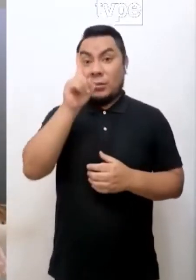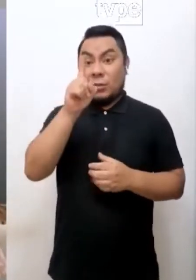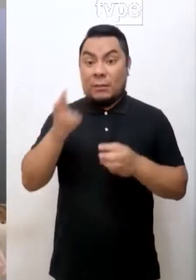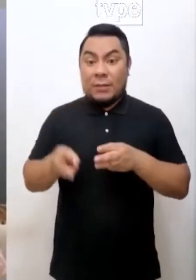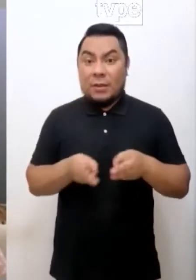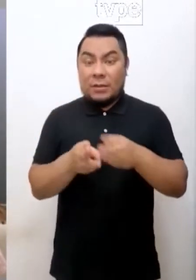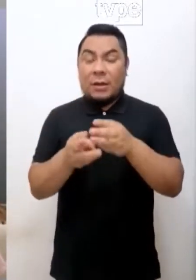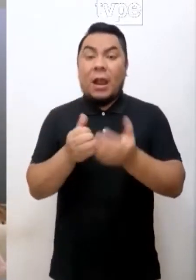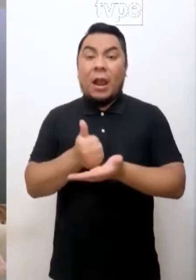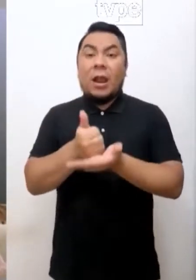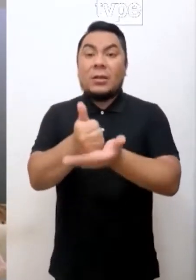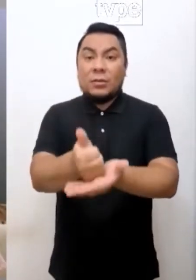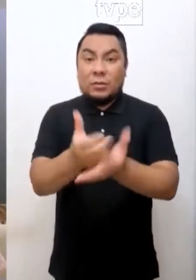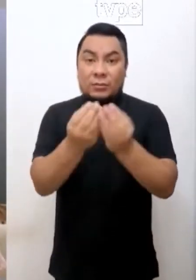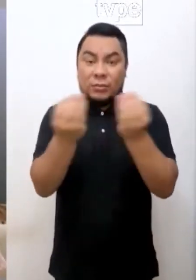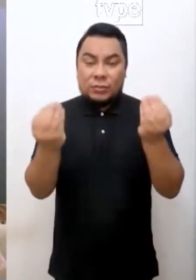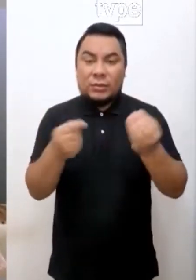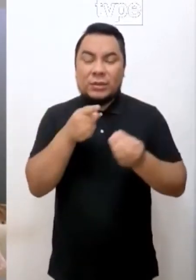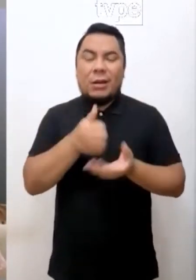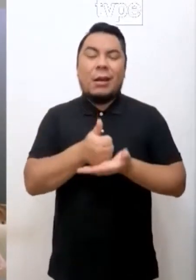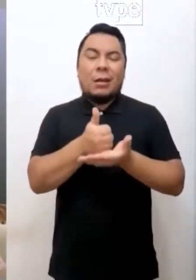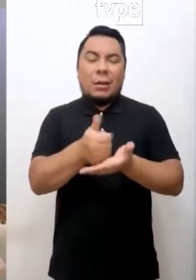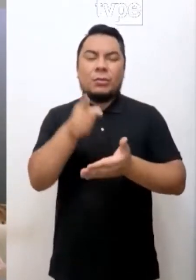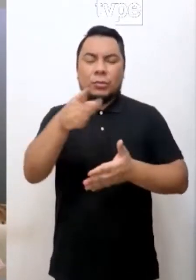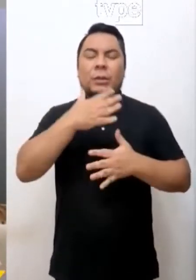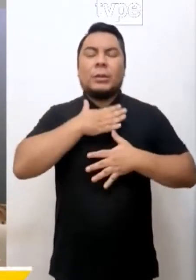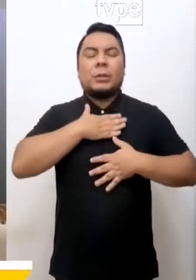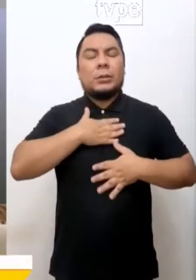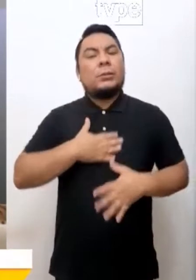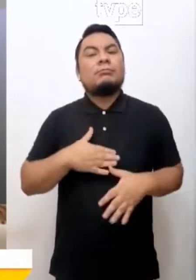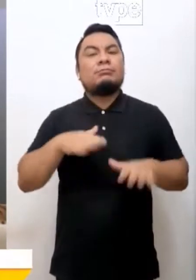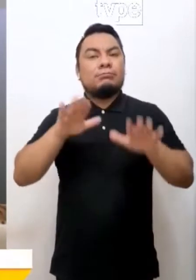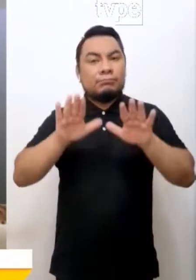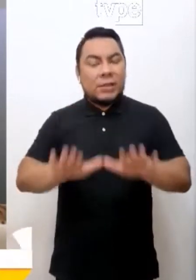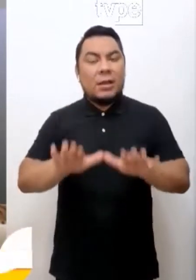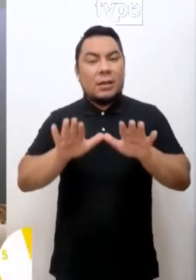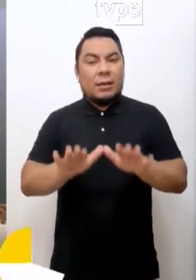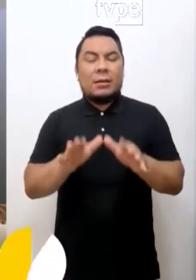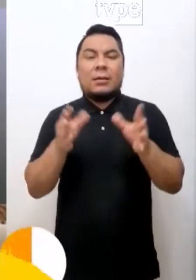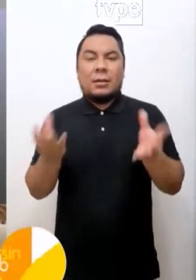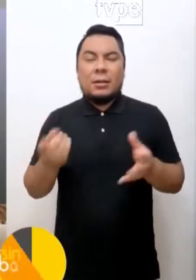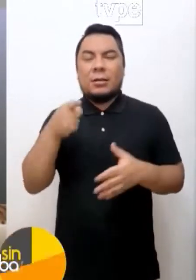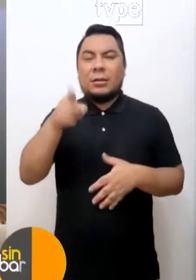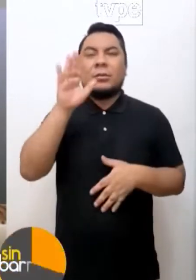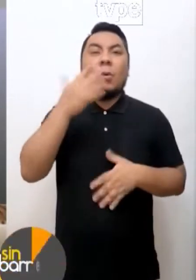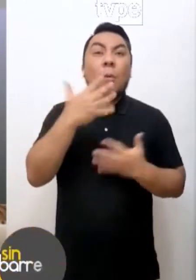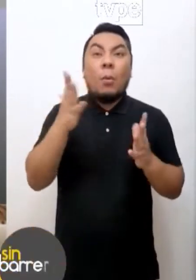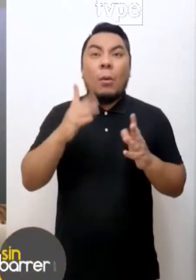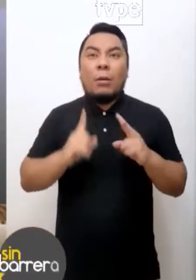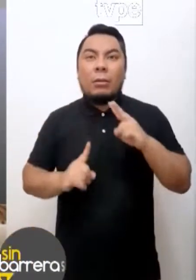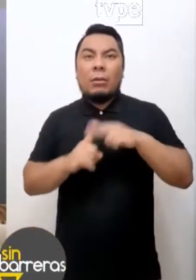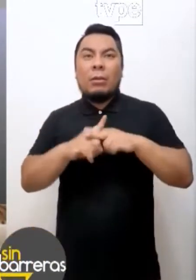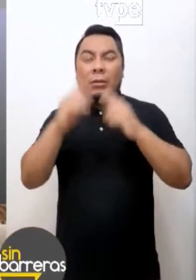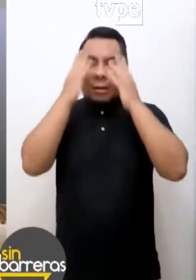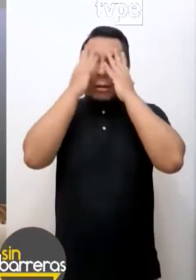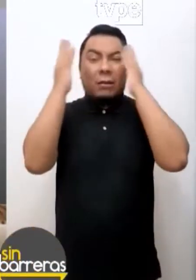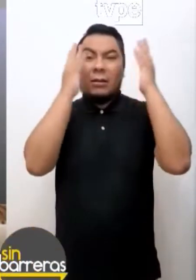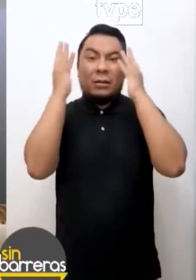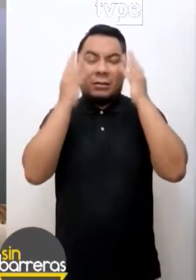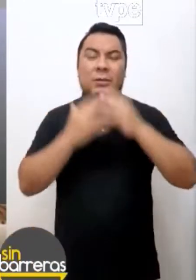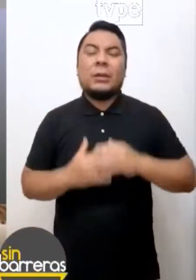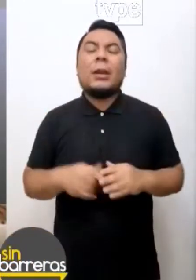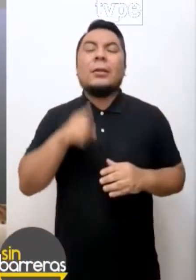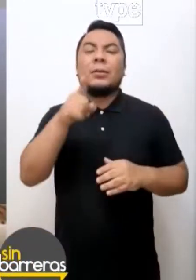las técnicas que ayuda muchísimo y que nos ayuda a poder mantenernos en calma, digamos, para alguna crisis de